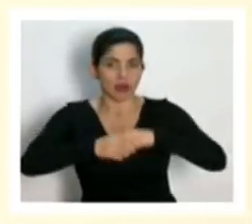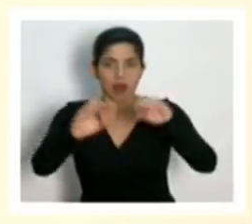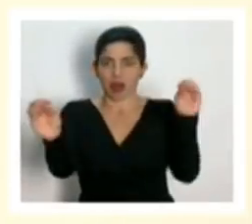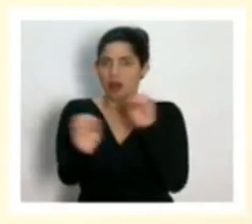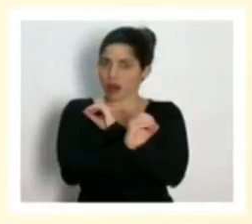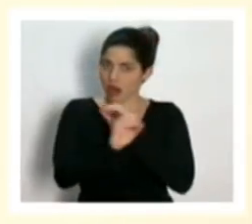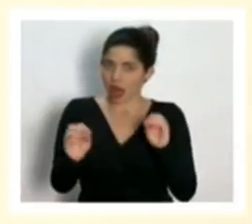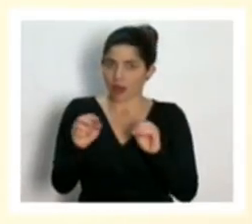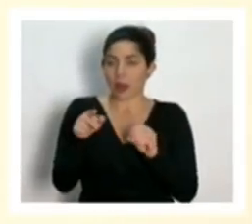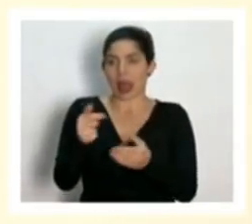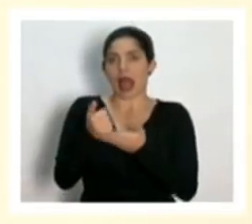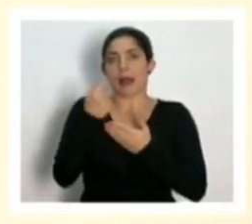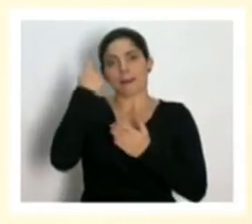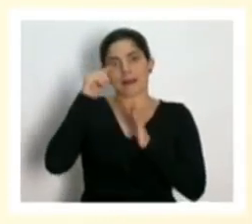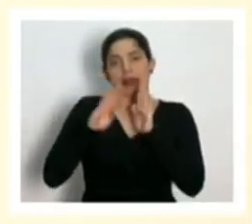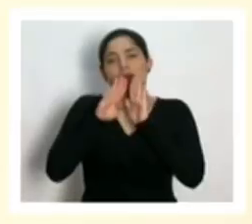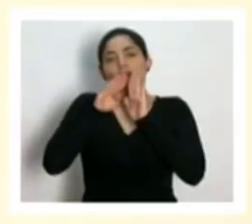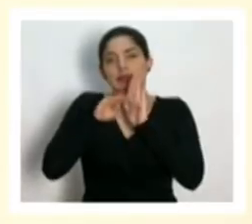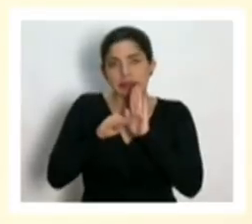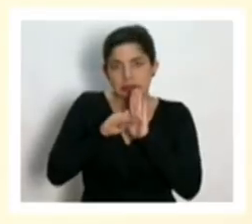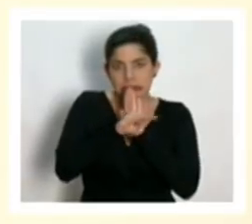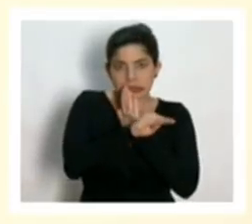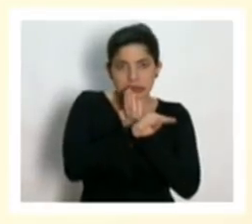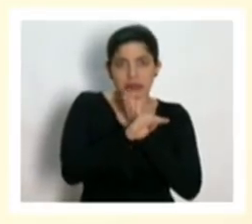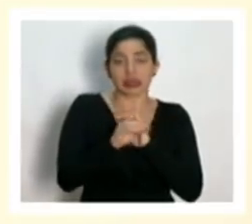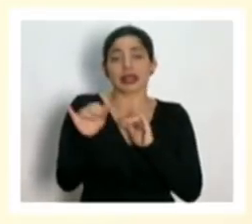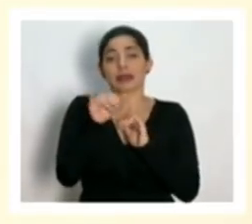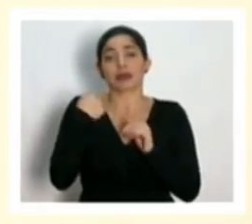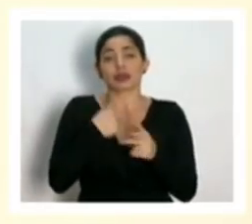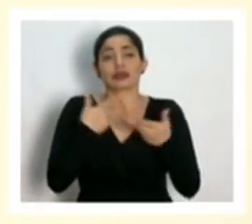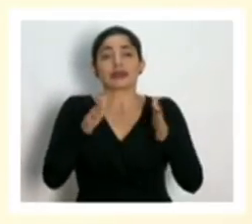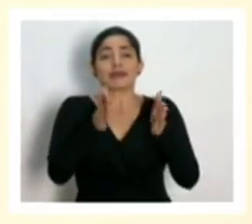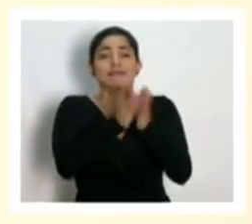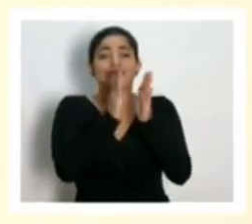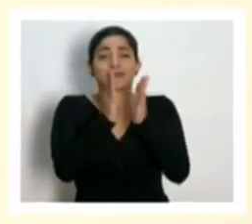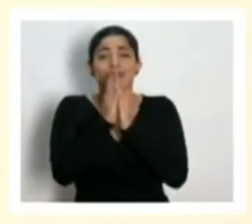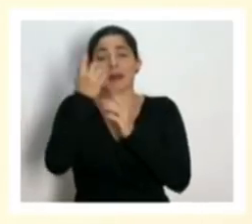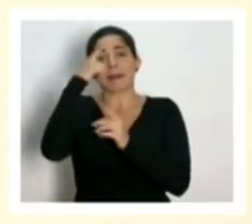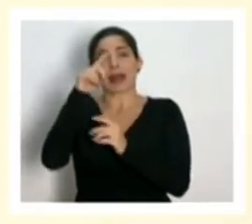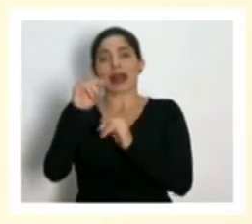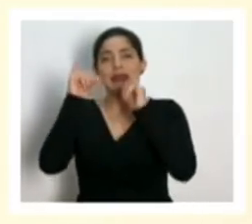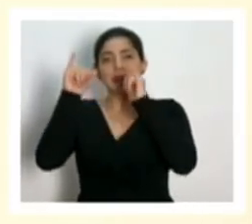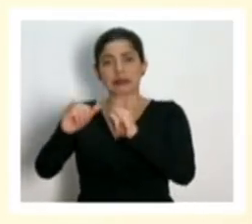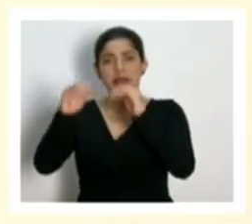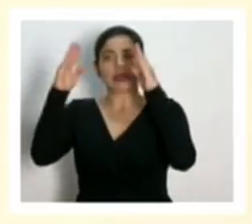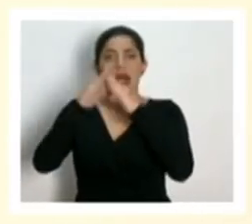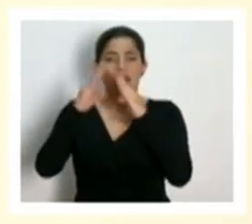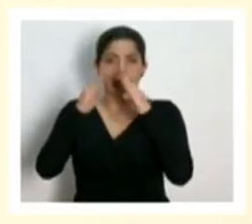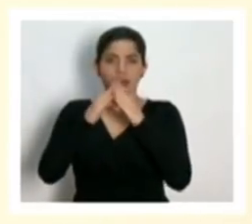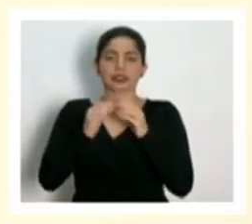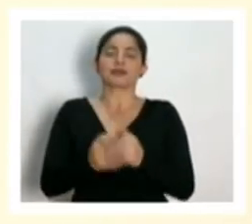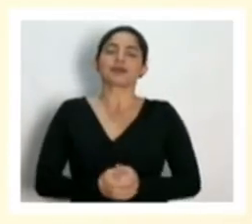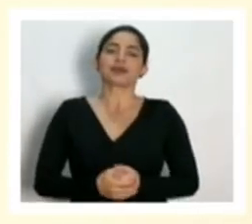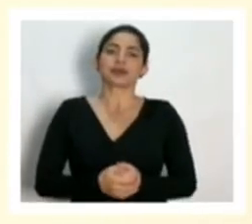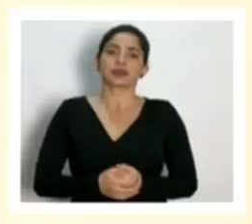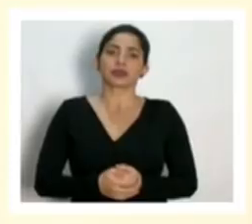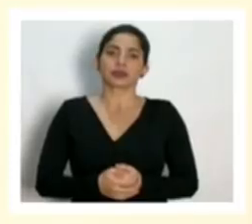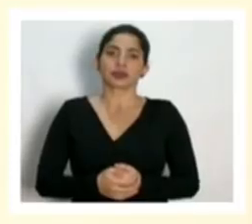mano y todo lo que estamos pidiéndole a la población de aislarse, de mantenerse en casa.